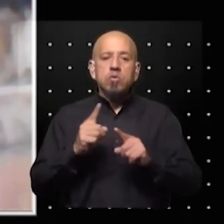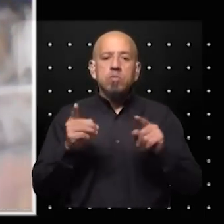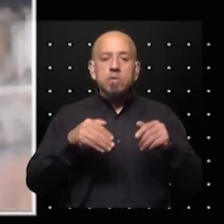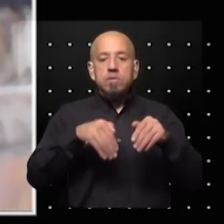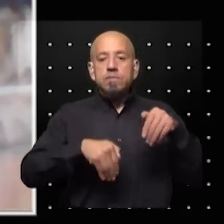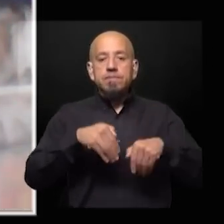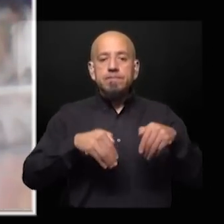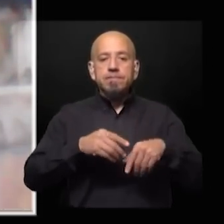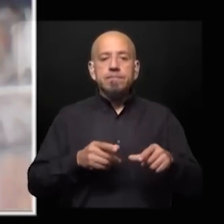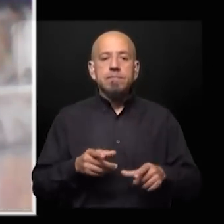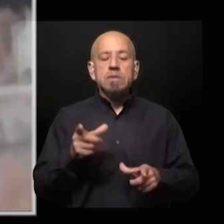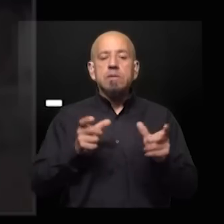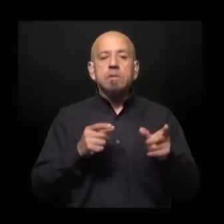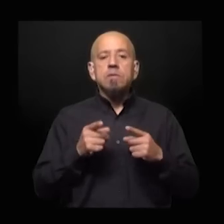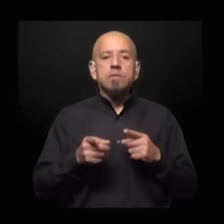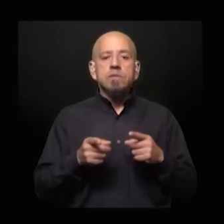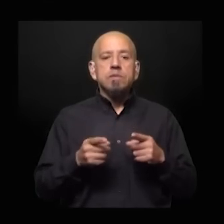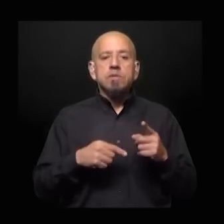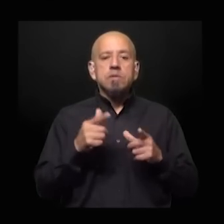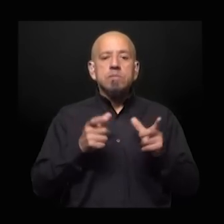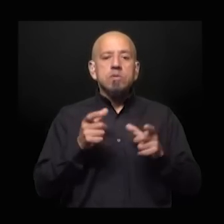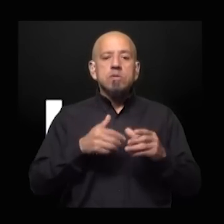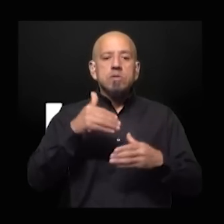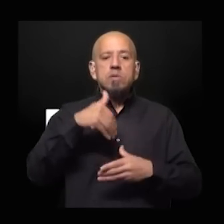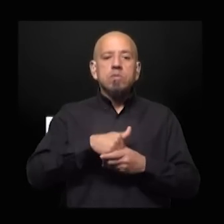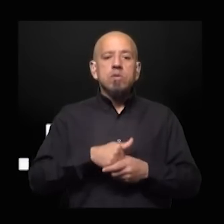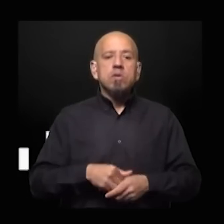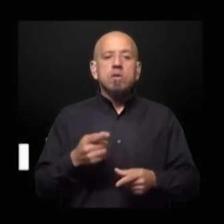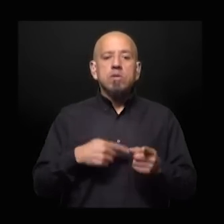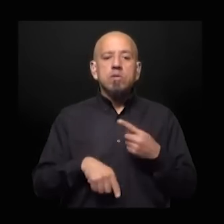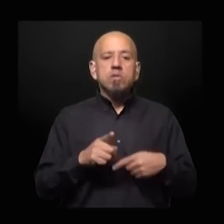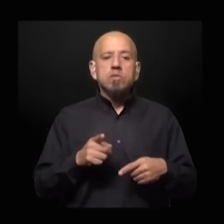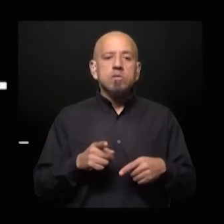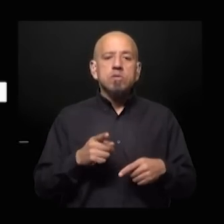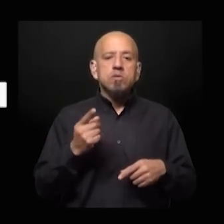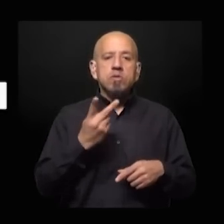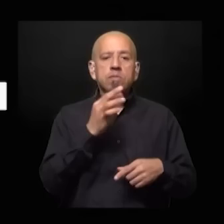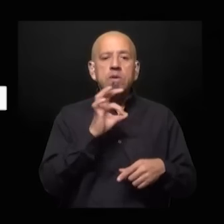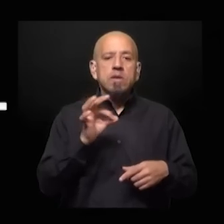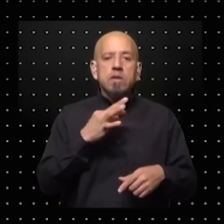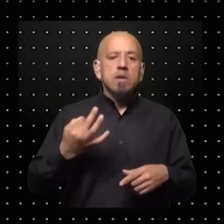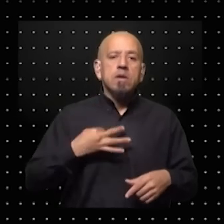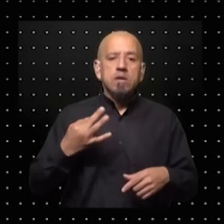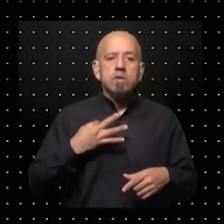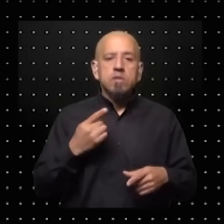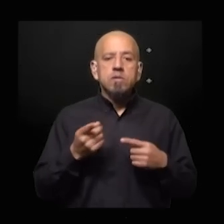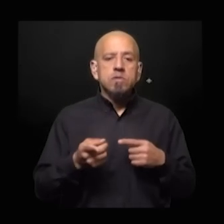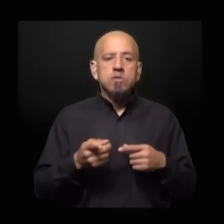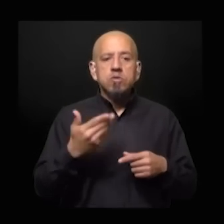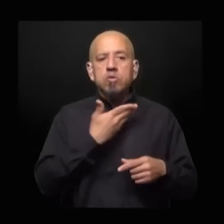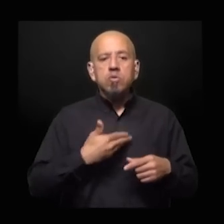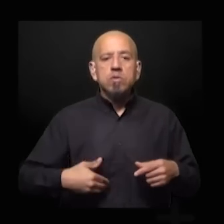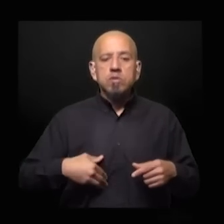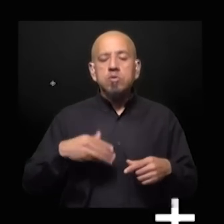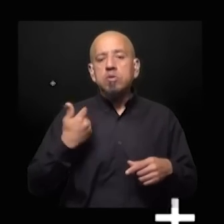los ciudadanos se quejan con la gente que votan y efectivamente en los últimos 20 años los gobiernos en